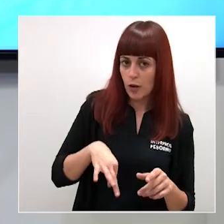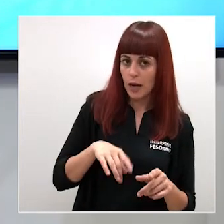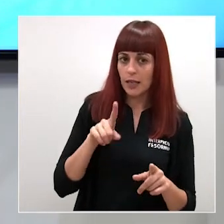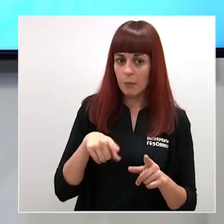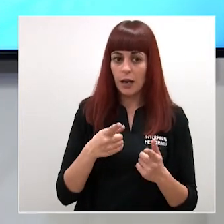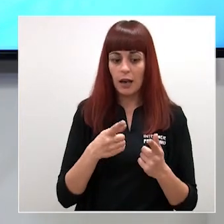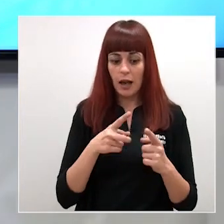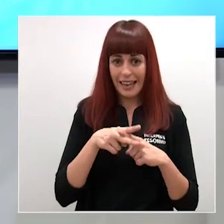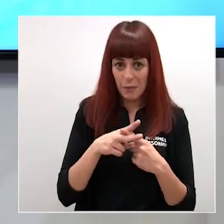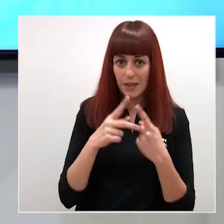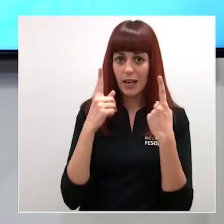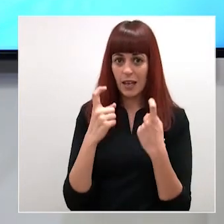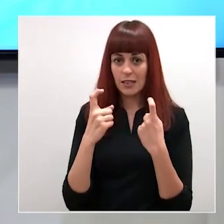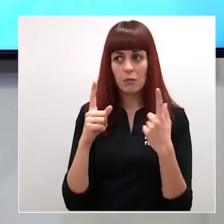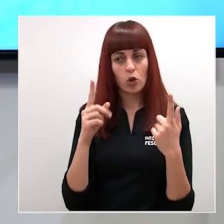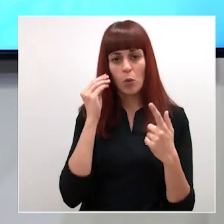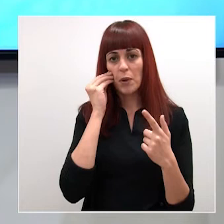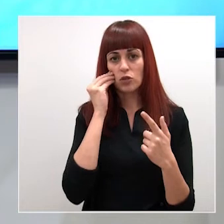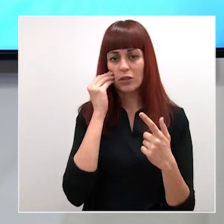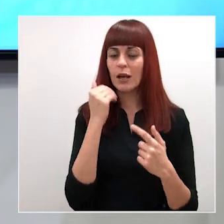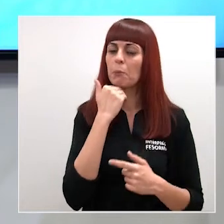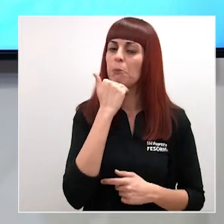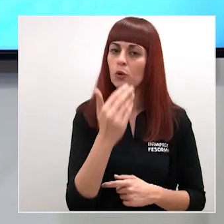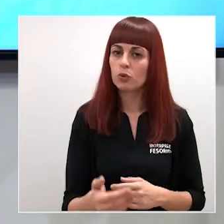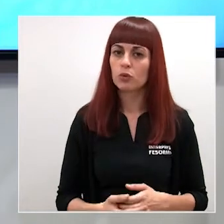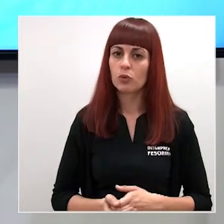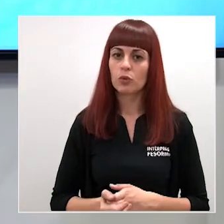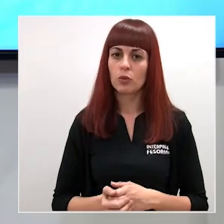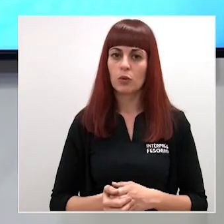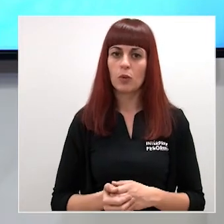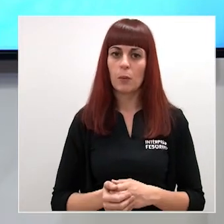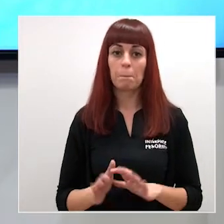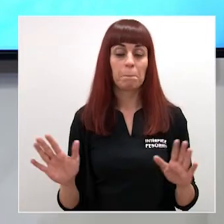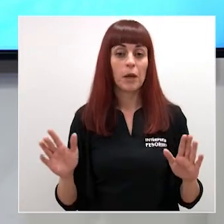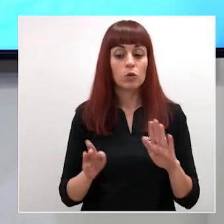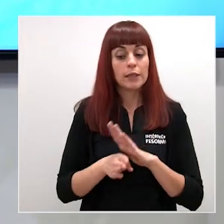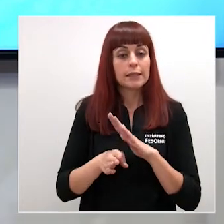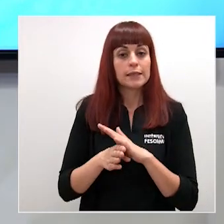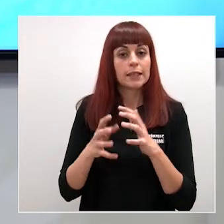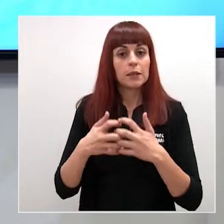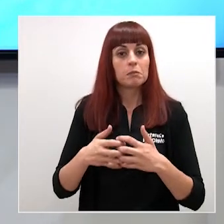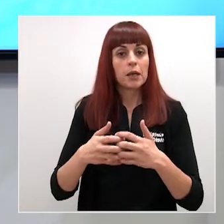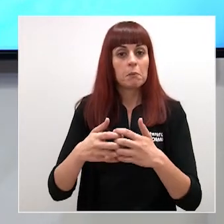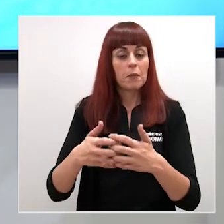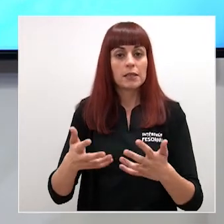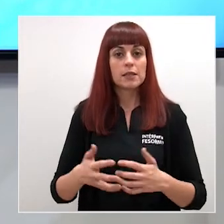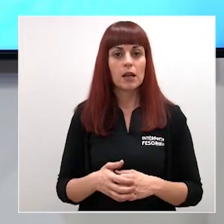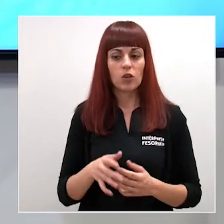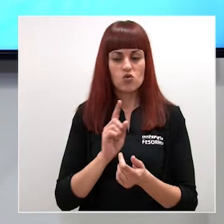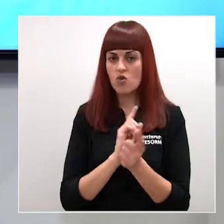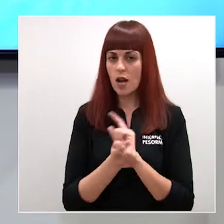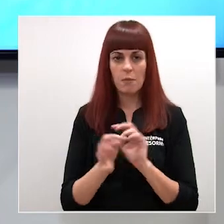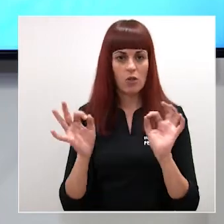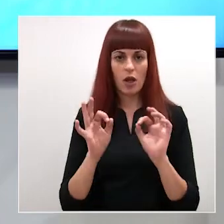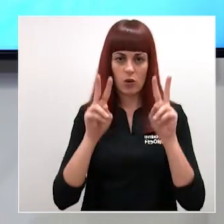adecuados para ponerlo en marcha y yo creo que el tema será pronto pero vamos que esto sigue en marcha y la programación para nada se ha modificado